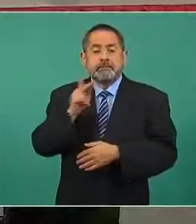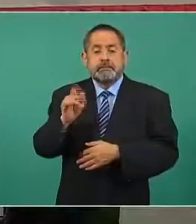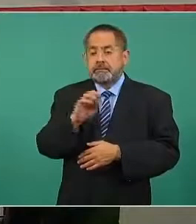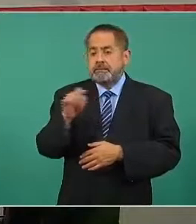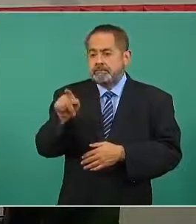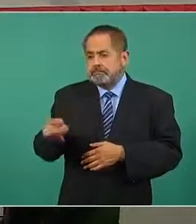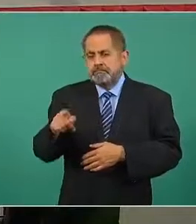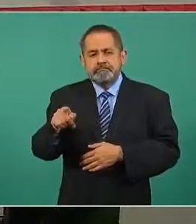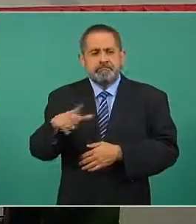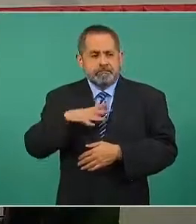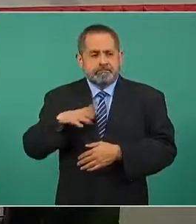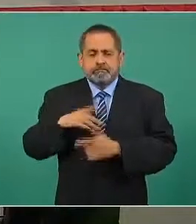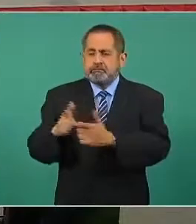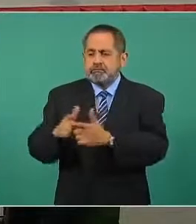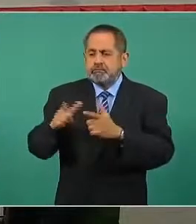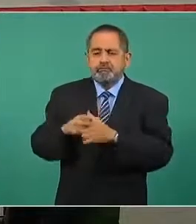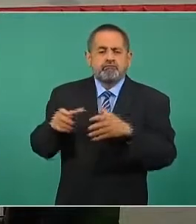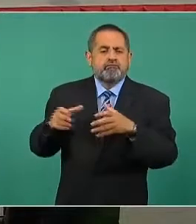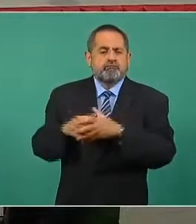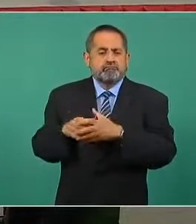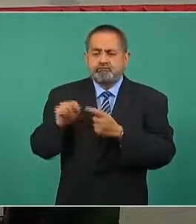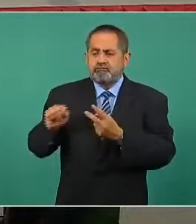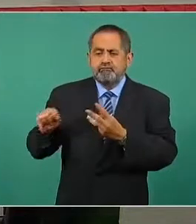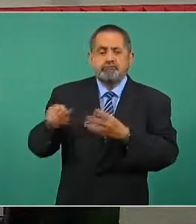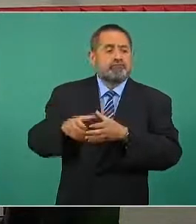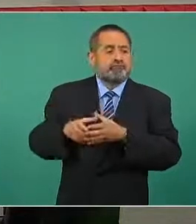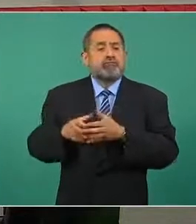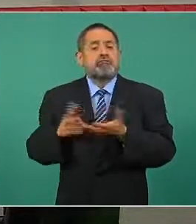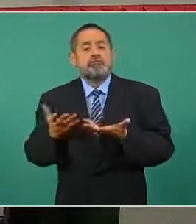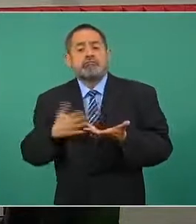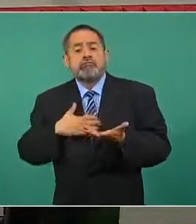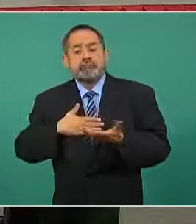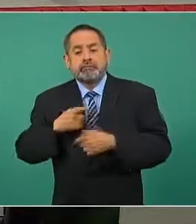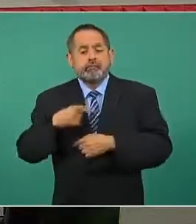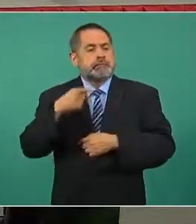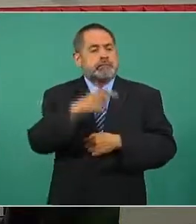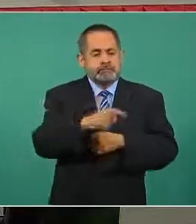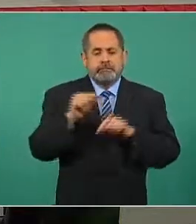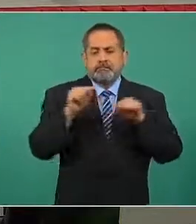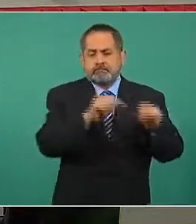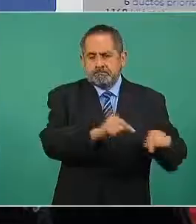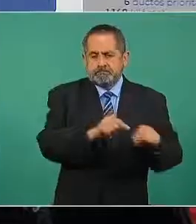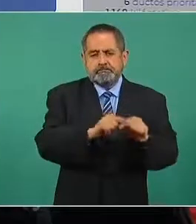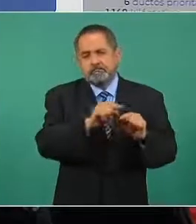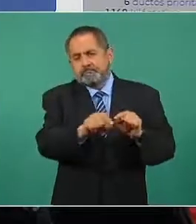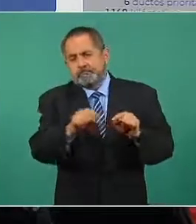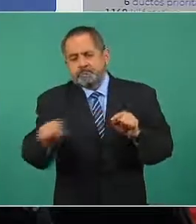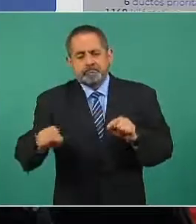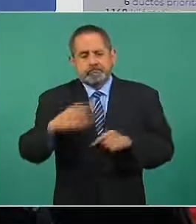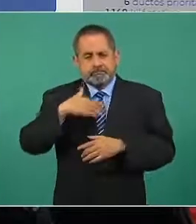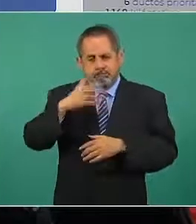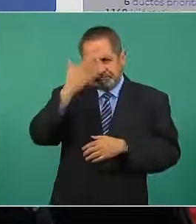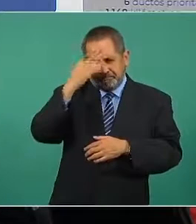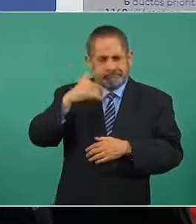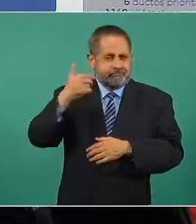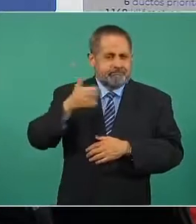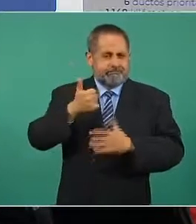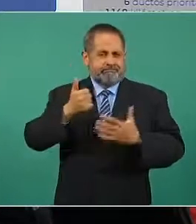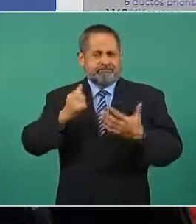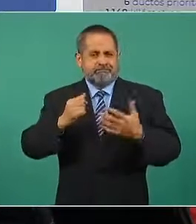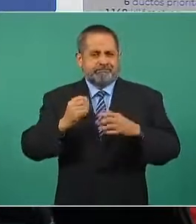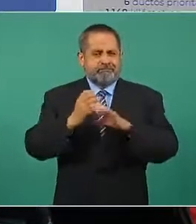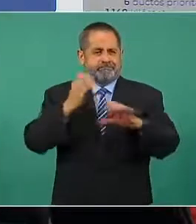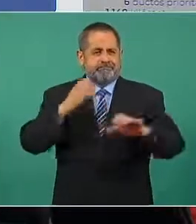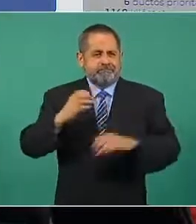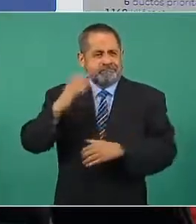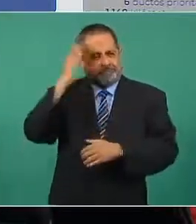cuadrillas de trabajadores para hacer esta actividad a lo largo de los 6 ductos que se están vigilando